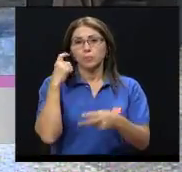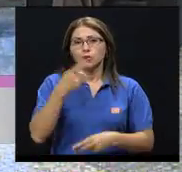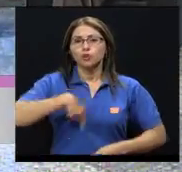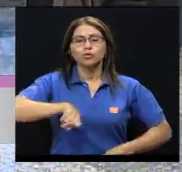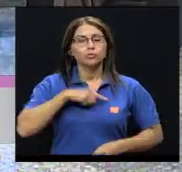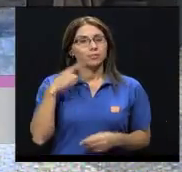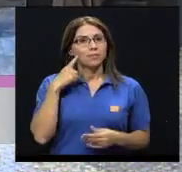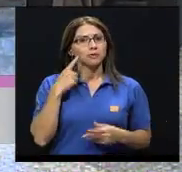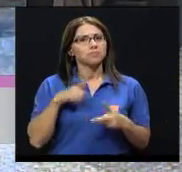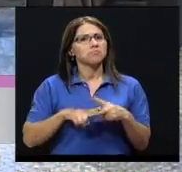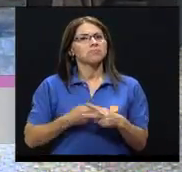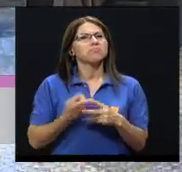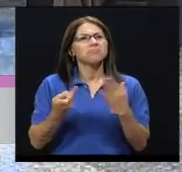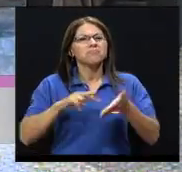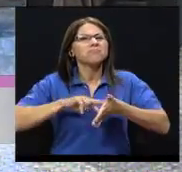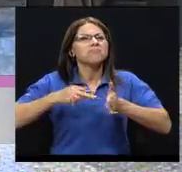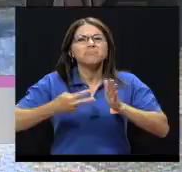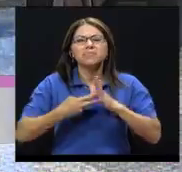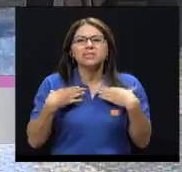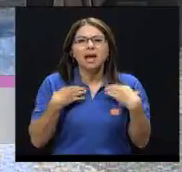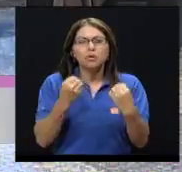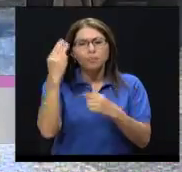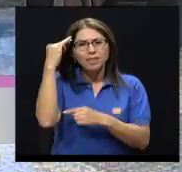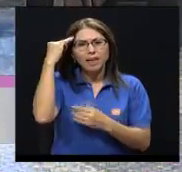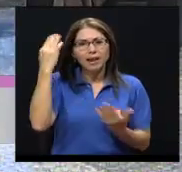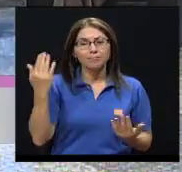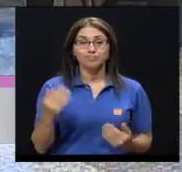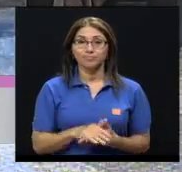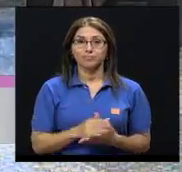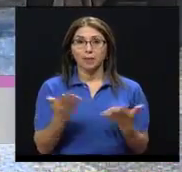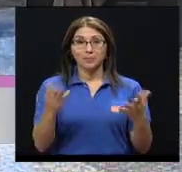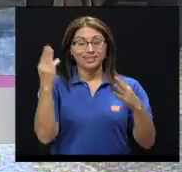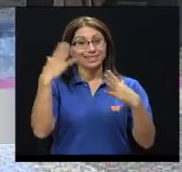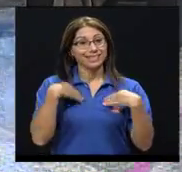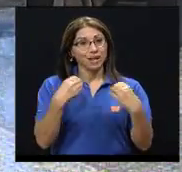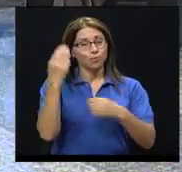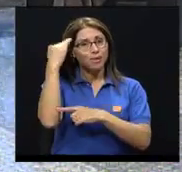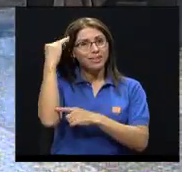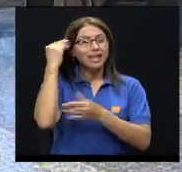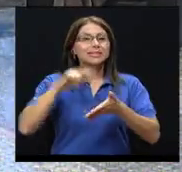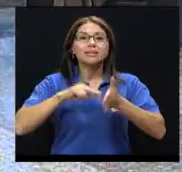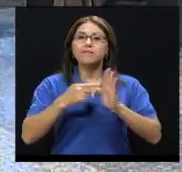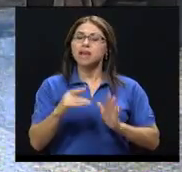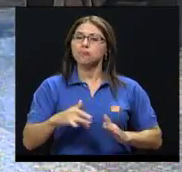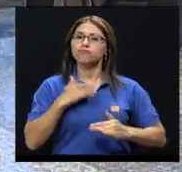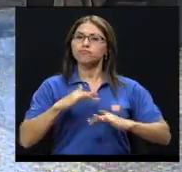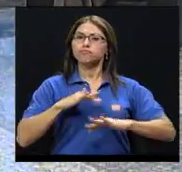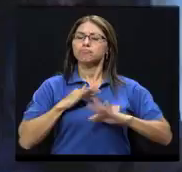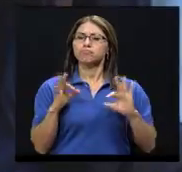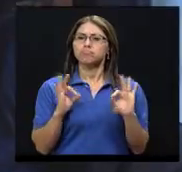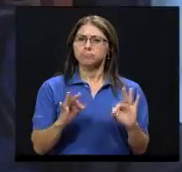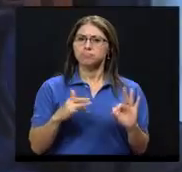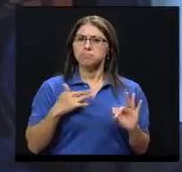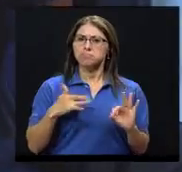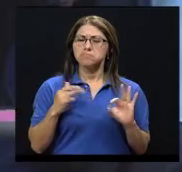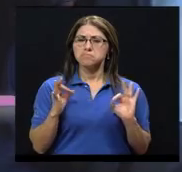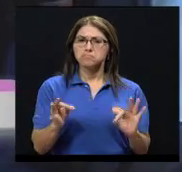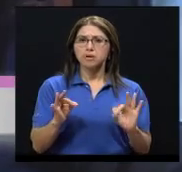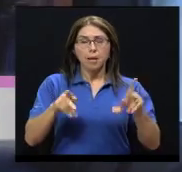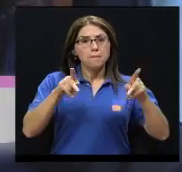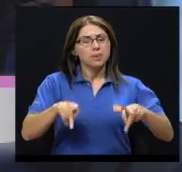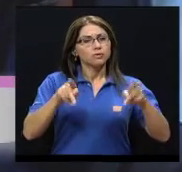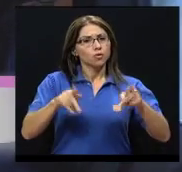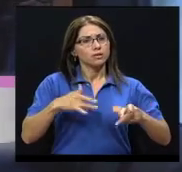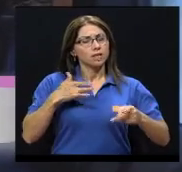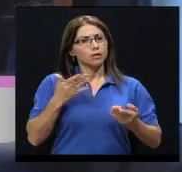decíamos, por el principio. ¿Qué es salud mental? Bueno, la salud mental se refiere a un estado de bienestar en el que el individuo